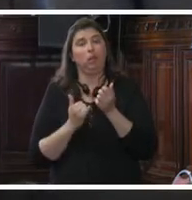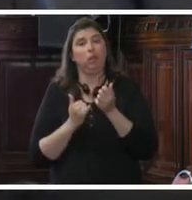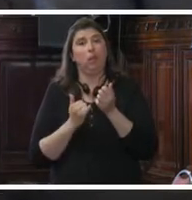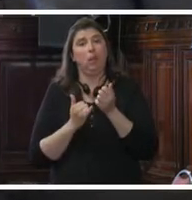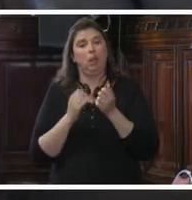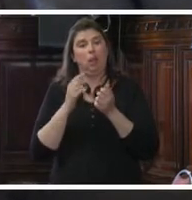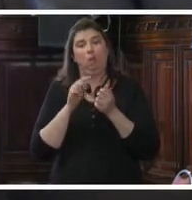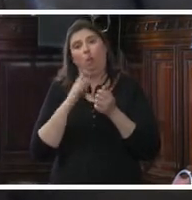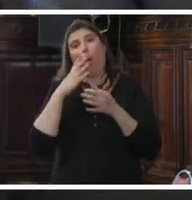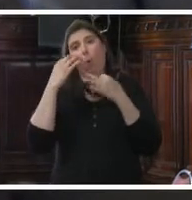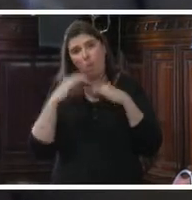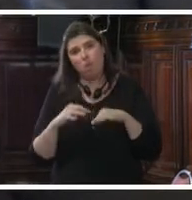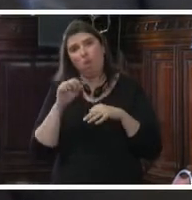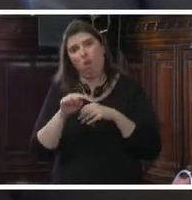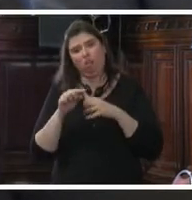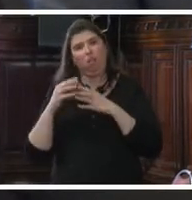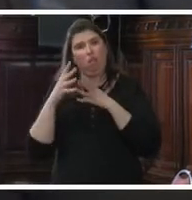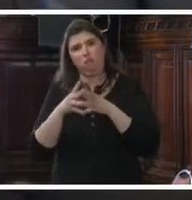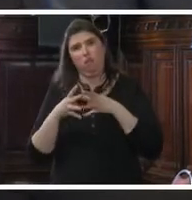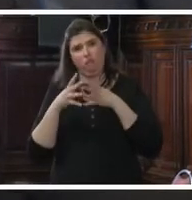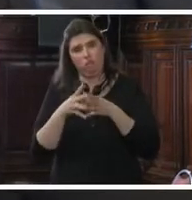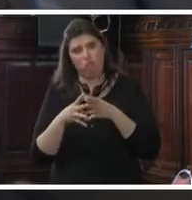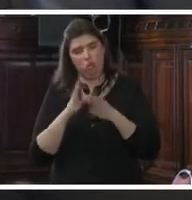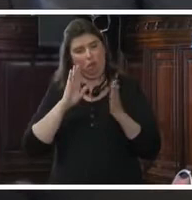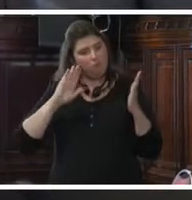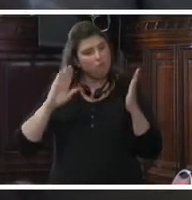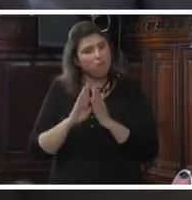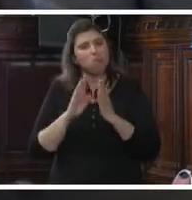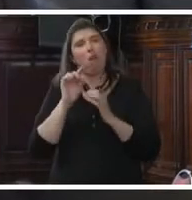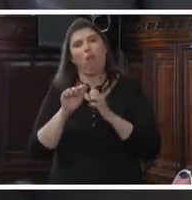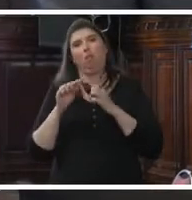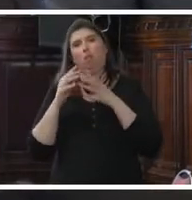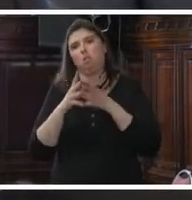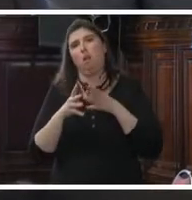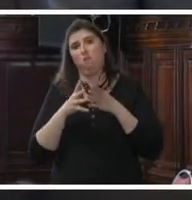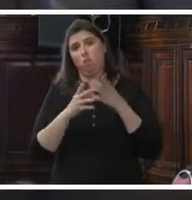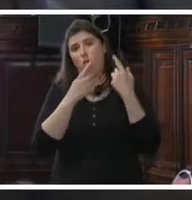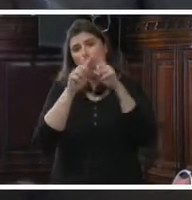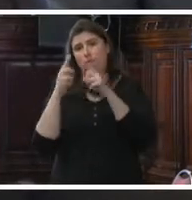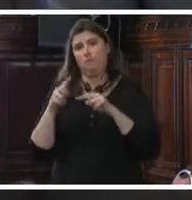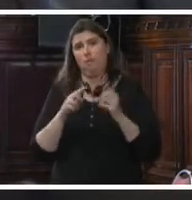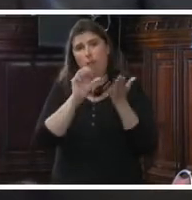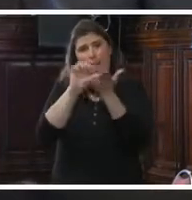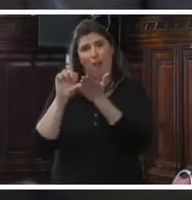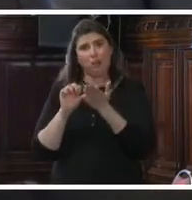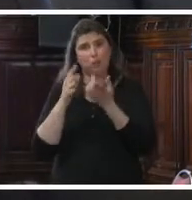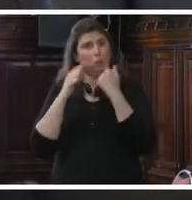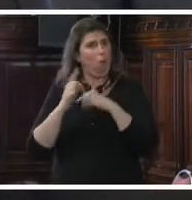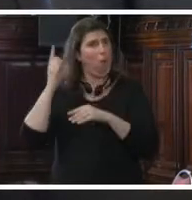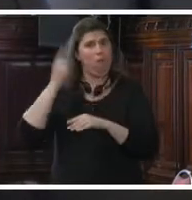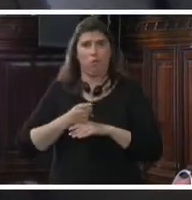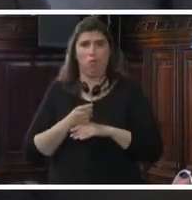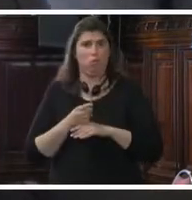cumplir este desafío, enfrentar este desafío en los países como una obligación,